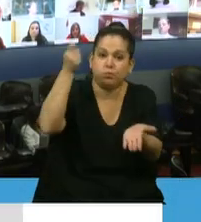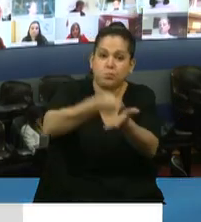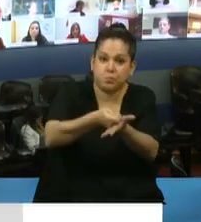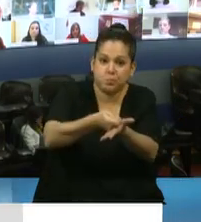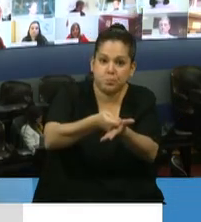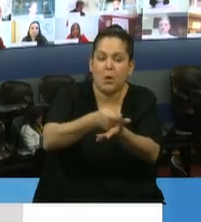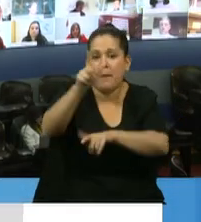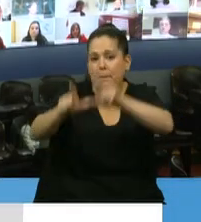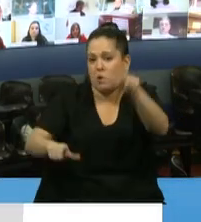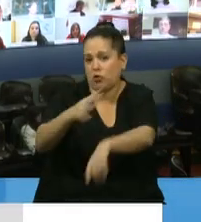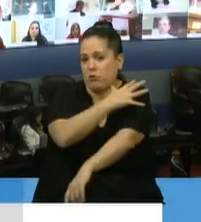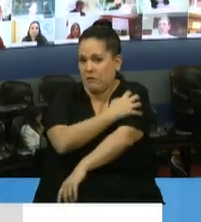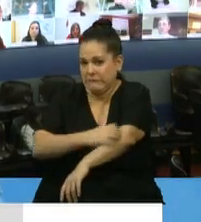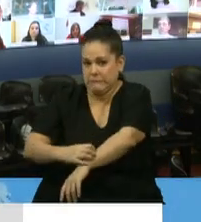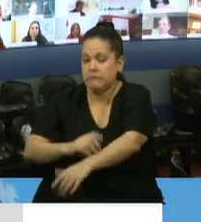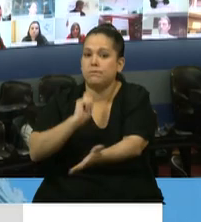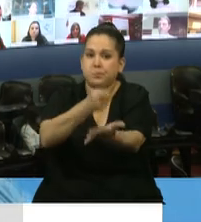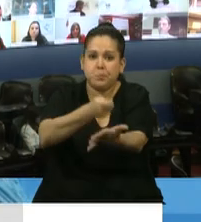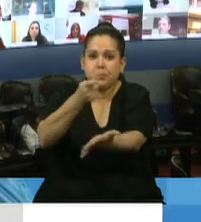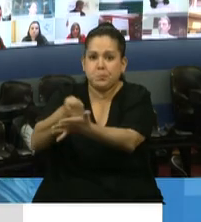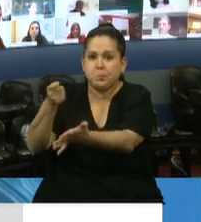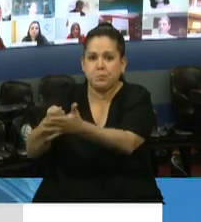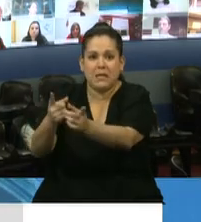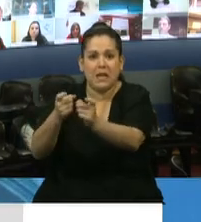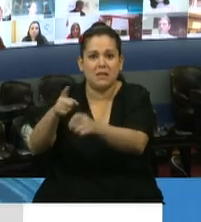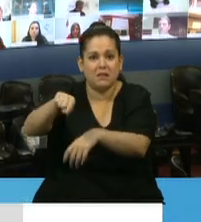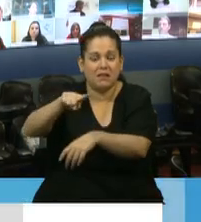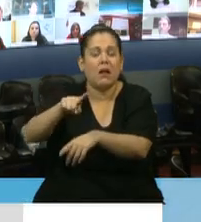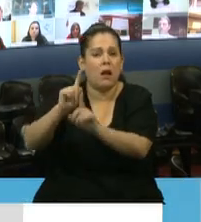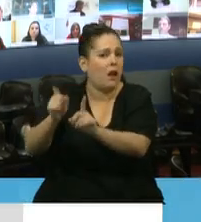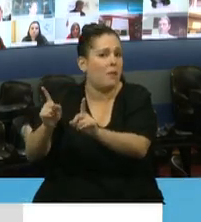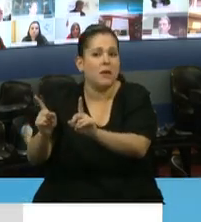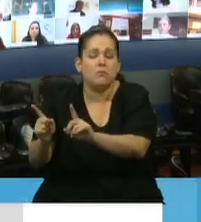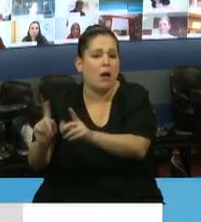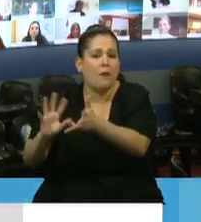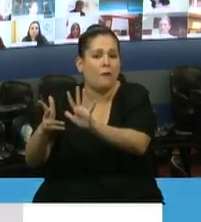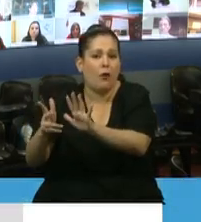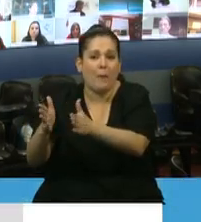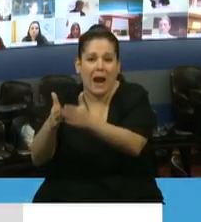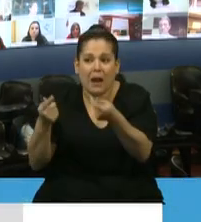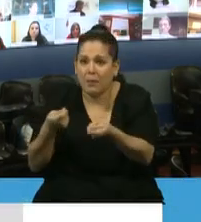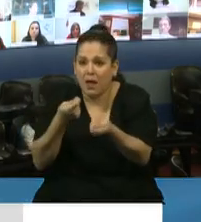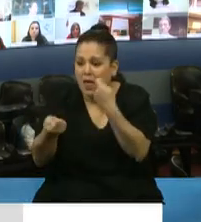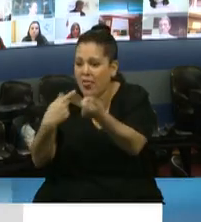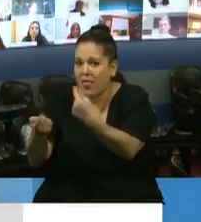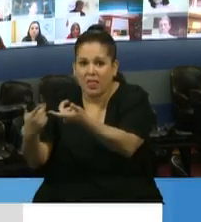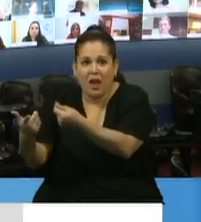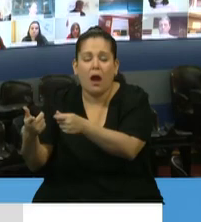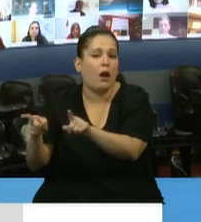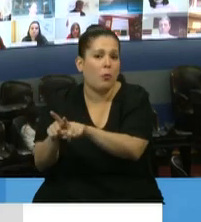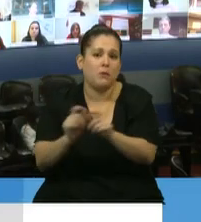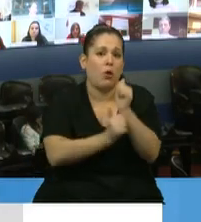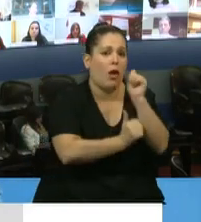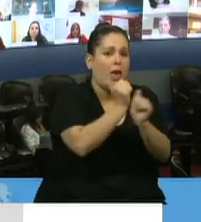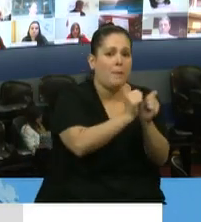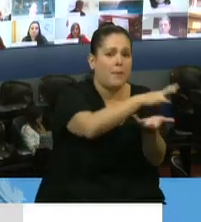A esa gente humilde, a esa gente que lo necesita, sería bueno que también lleguen así, de forma rápida y ágil, a esta empresa.